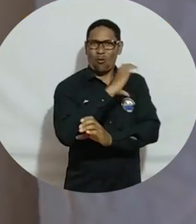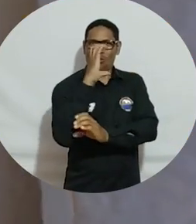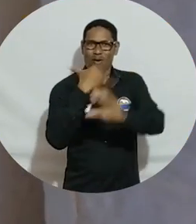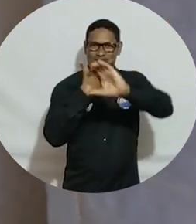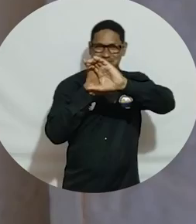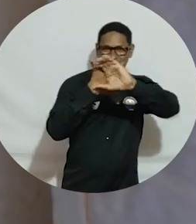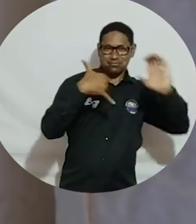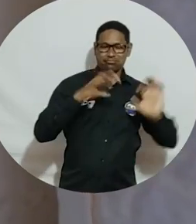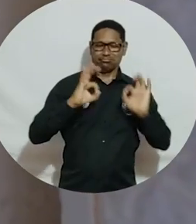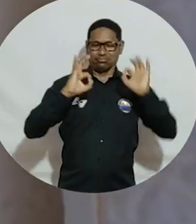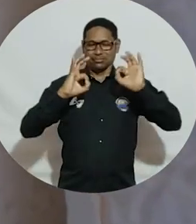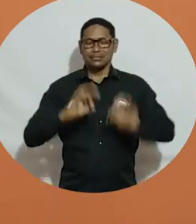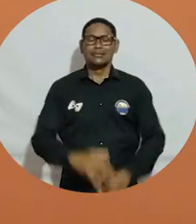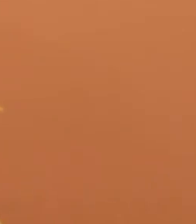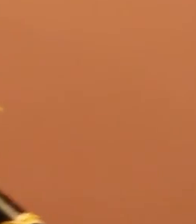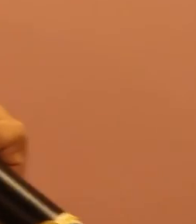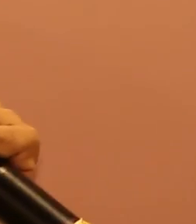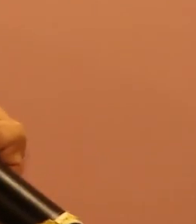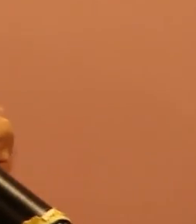colombiano.